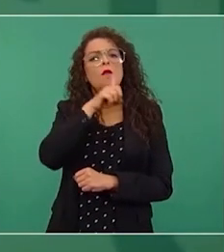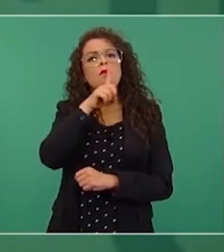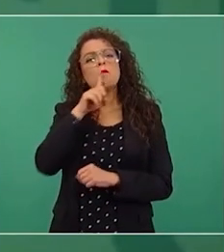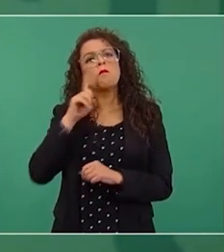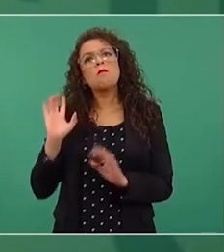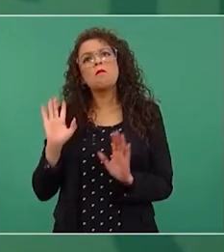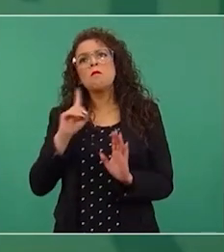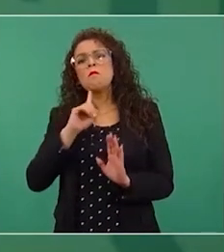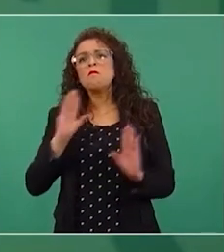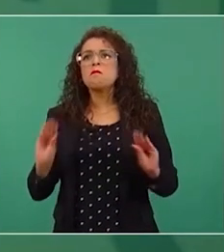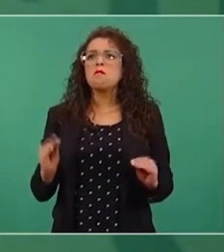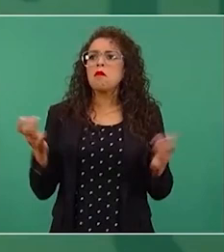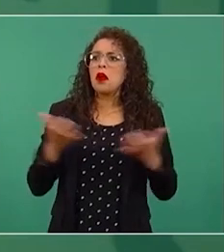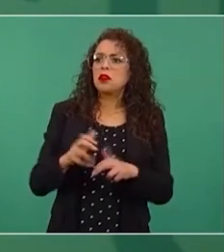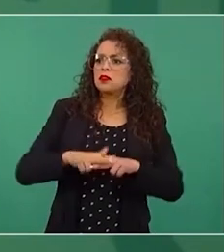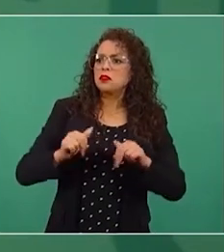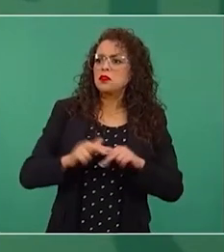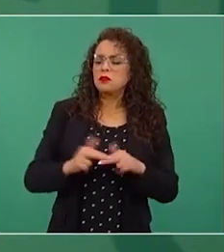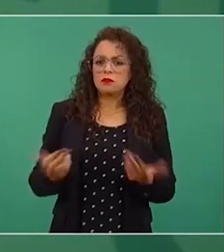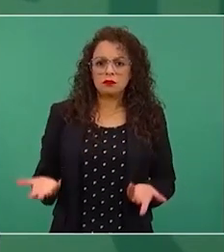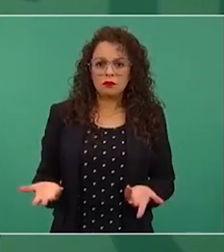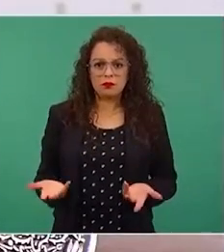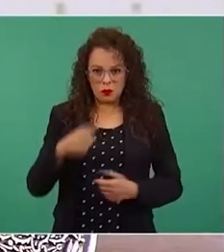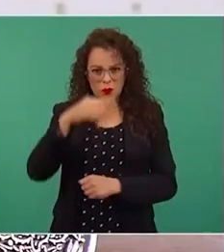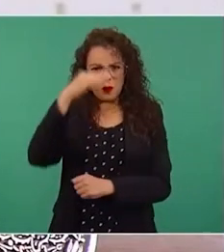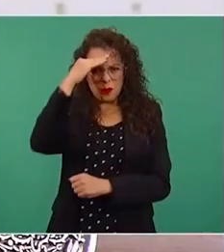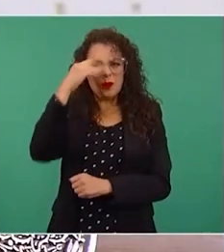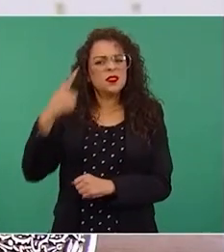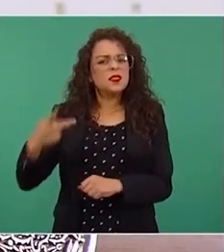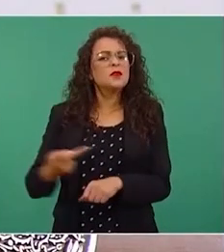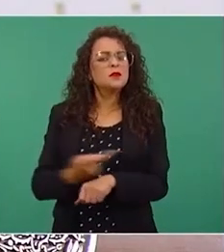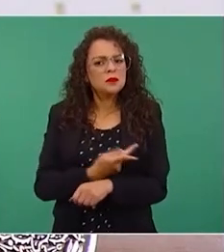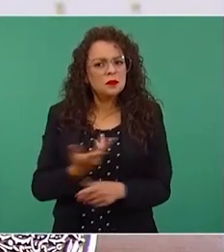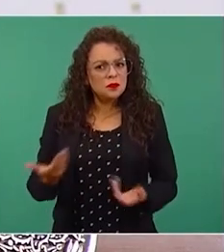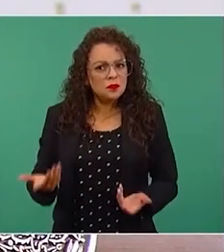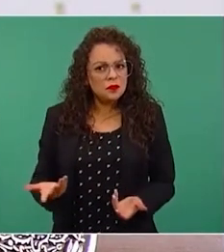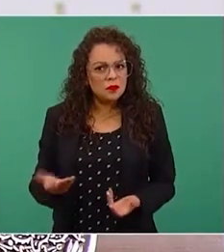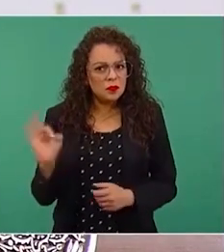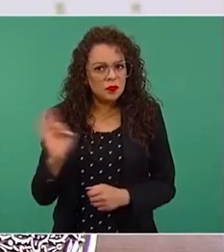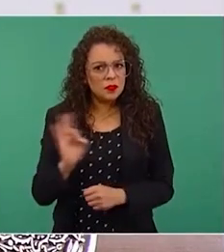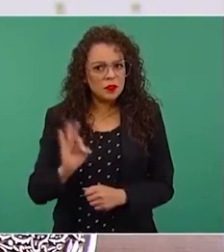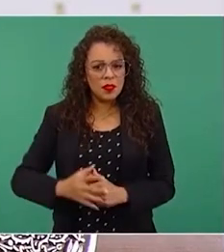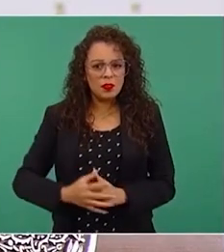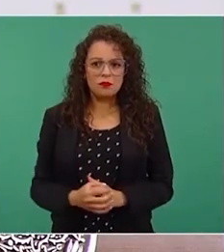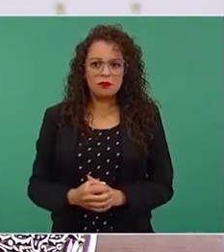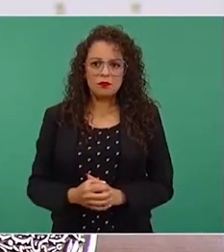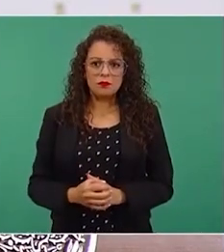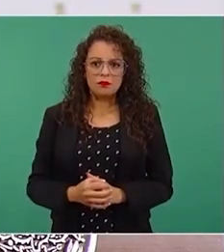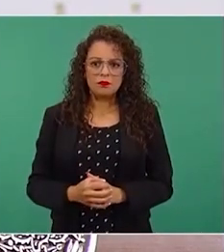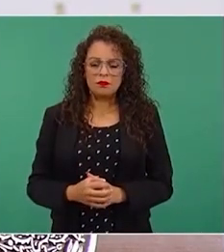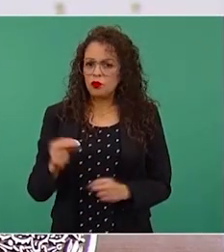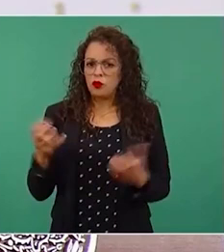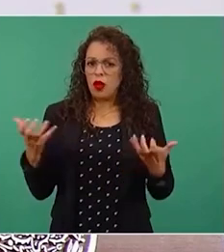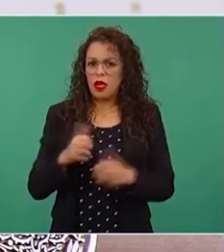¿qué nos esperaría si nos quedamos con los brazos cruzados?